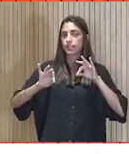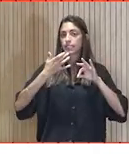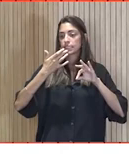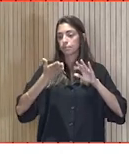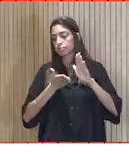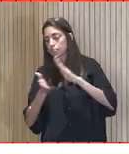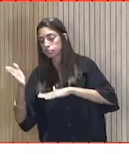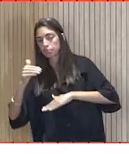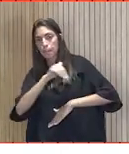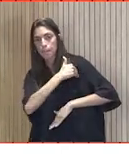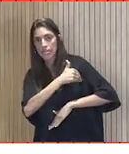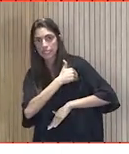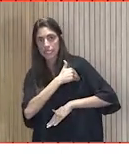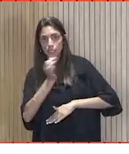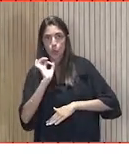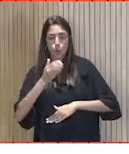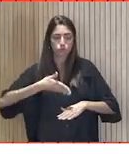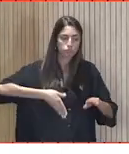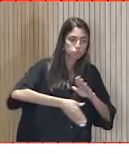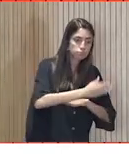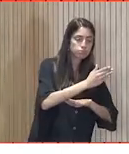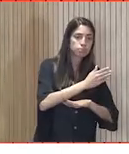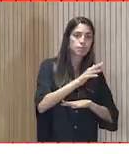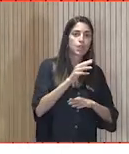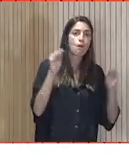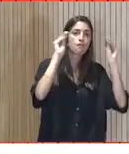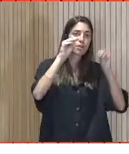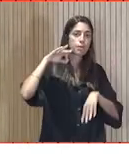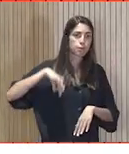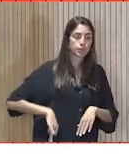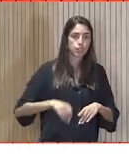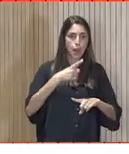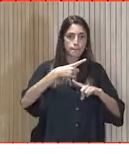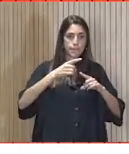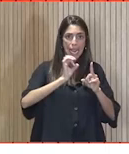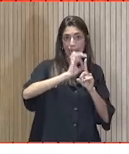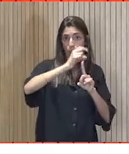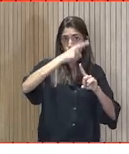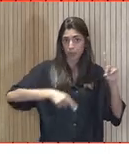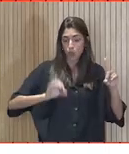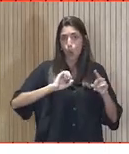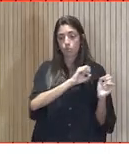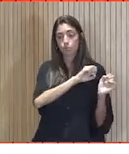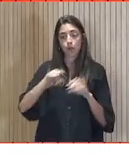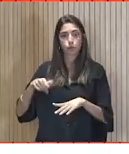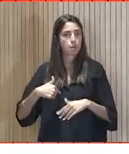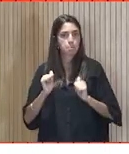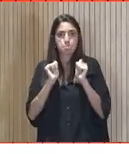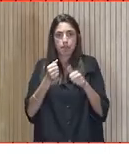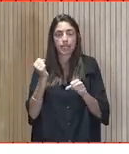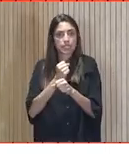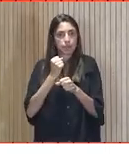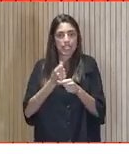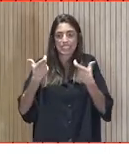a bachillerato, irme a un FP de grado medio o abandonar y ya empezar a trabajar en cualquier